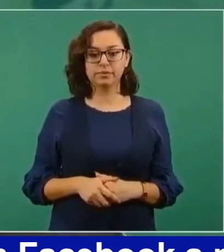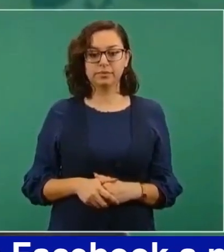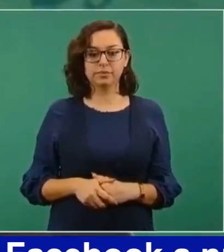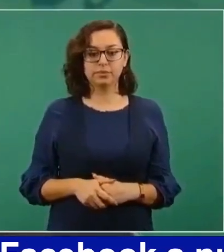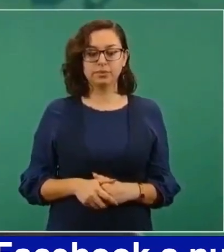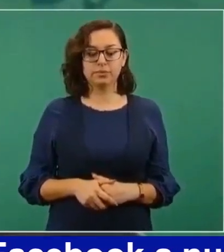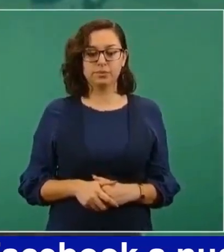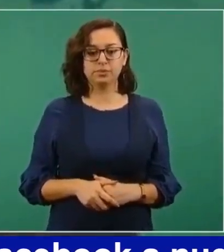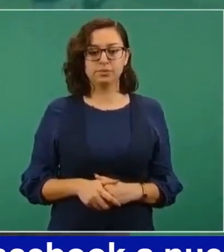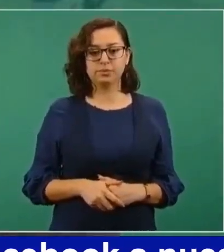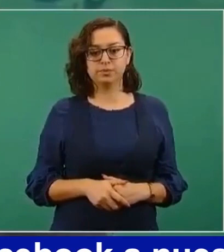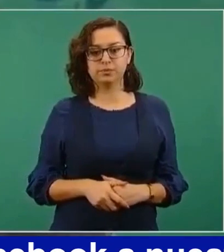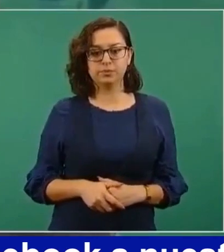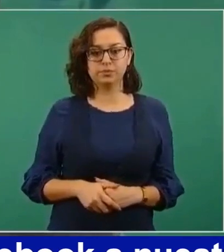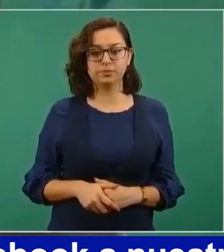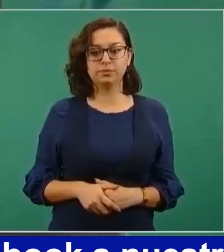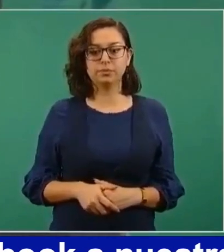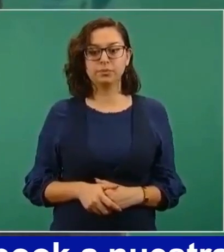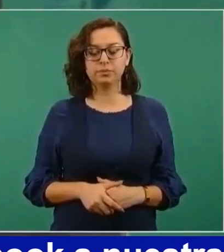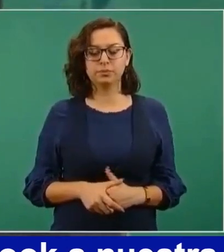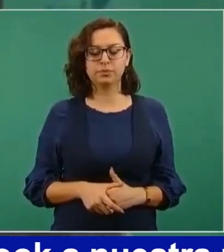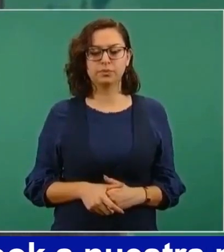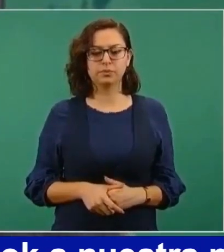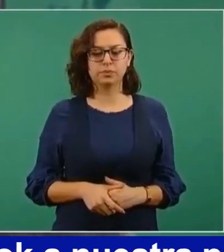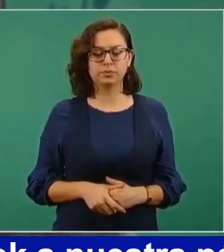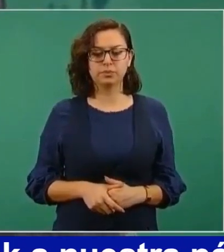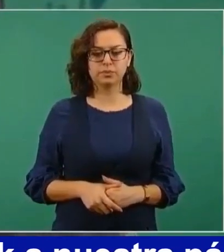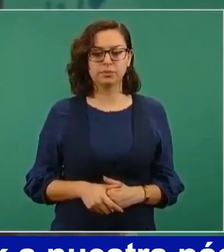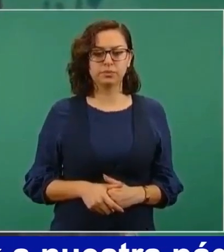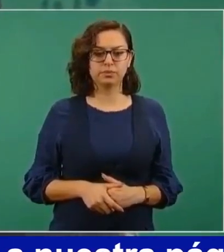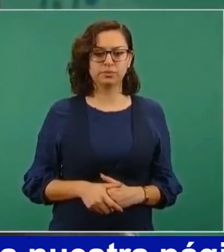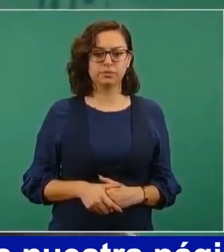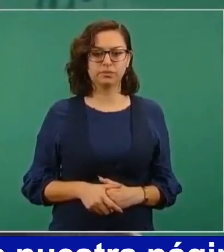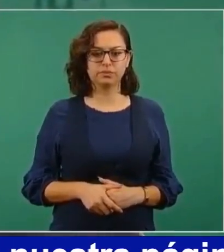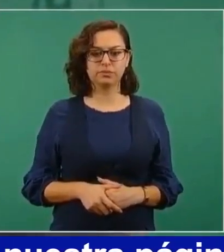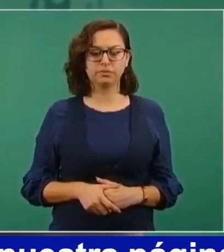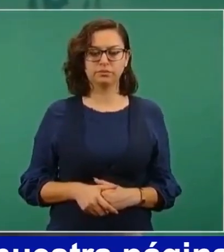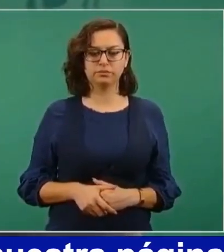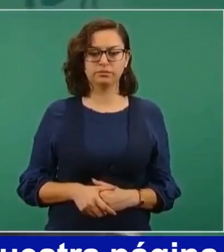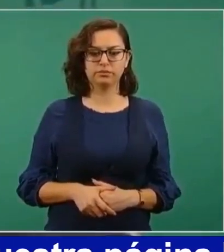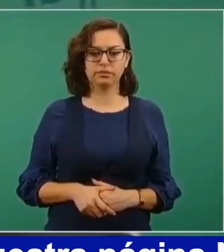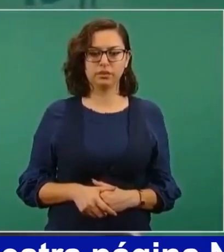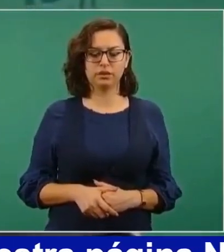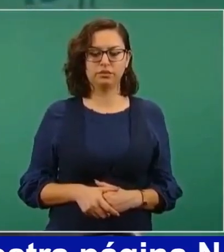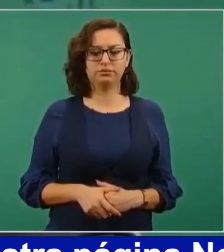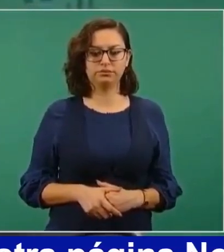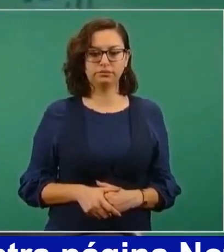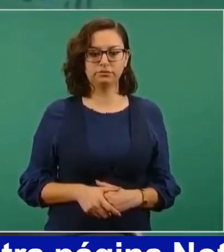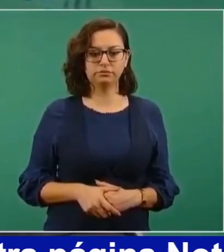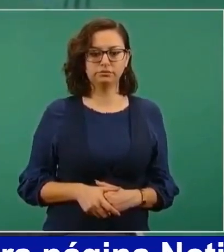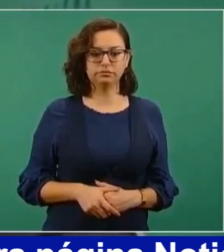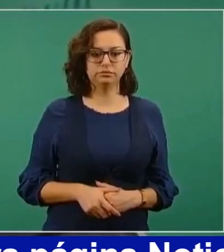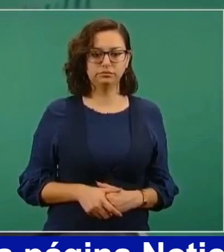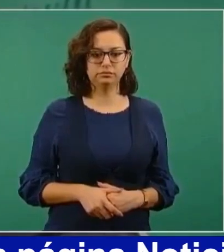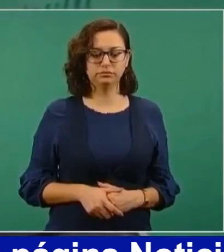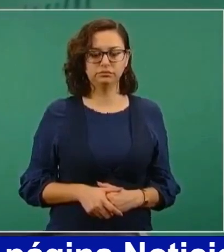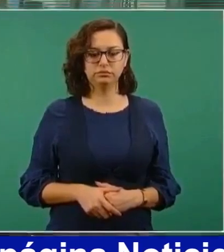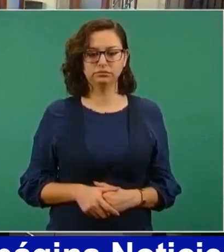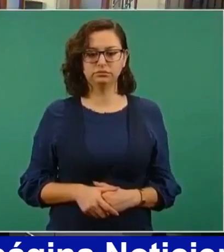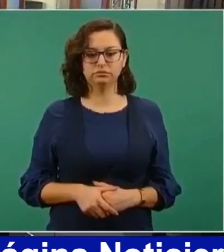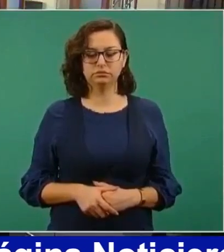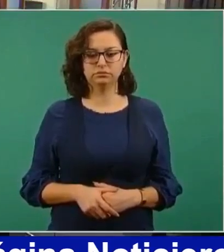el juez resolviera